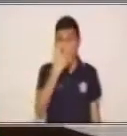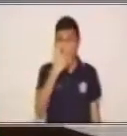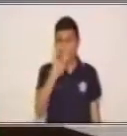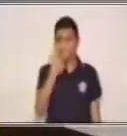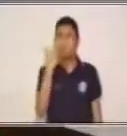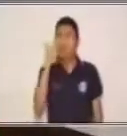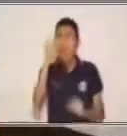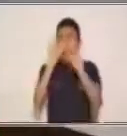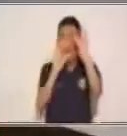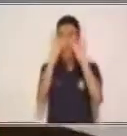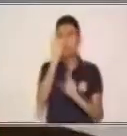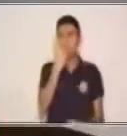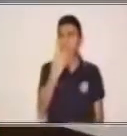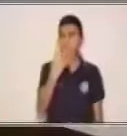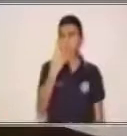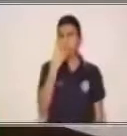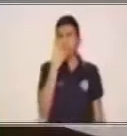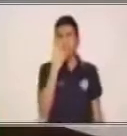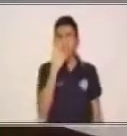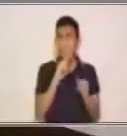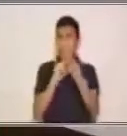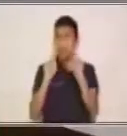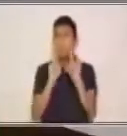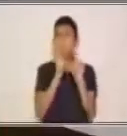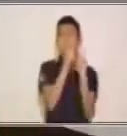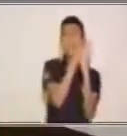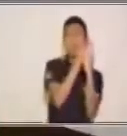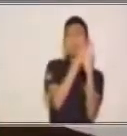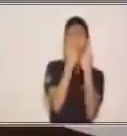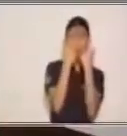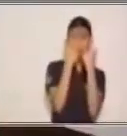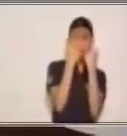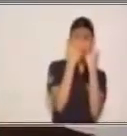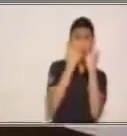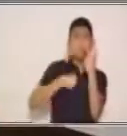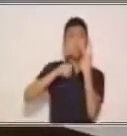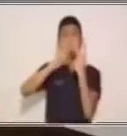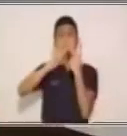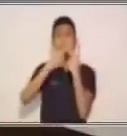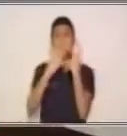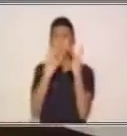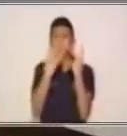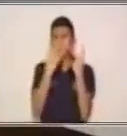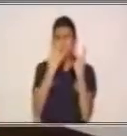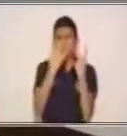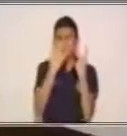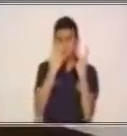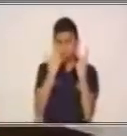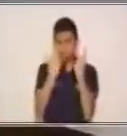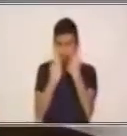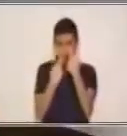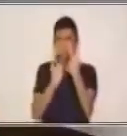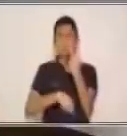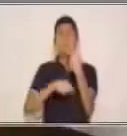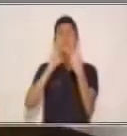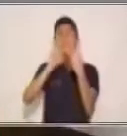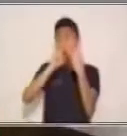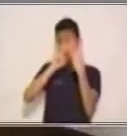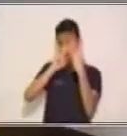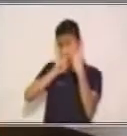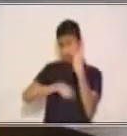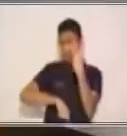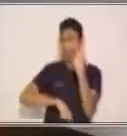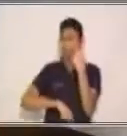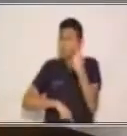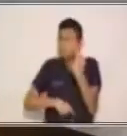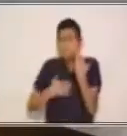Mira su expresión. Es muy diferente al niño que está llorando, ¿verdad? Sigamos. Aquí vemos